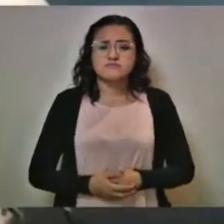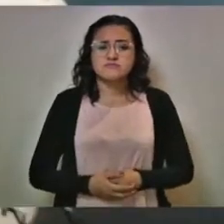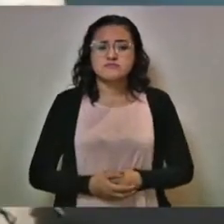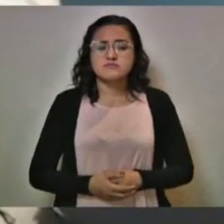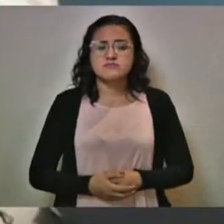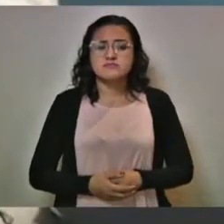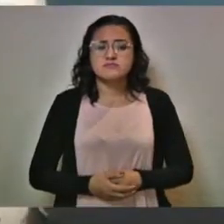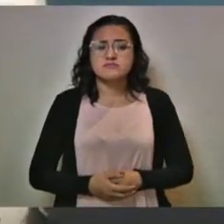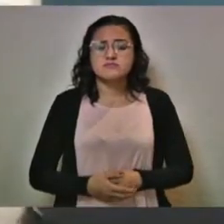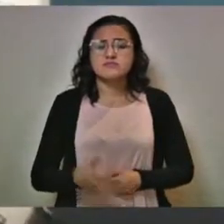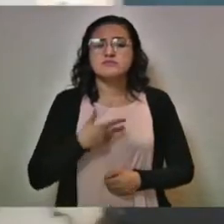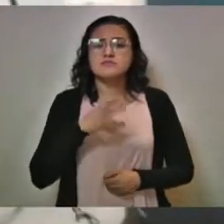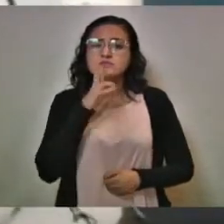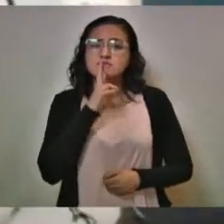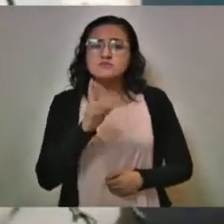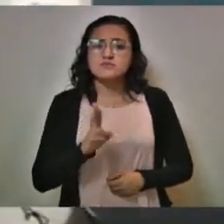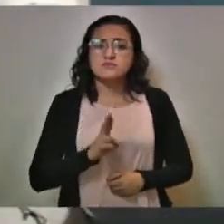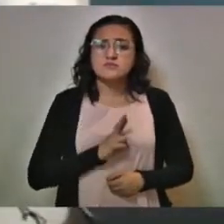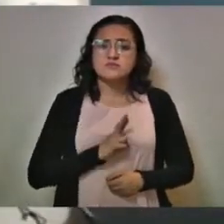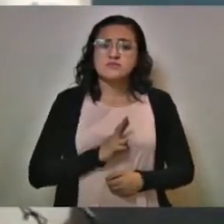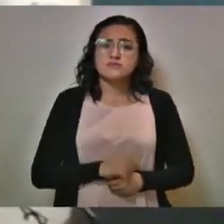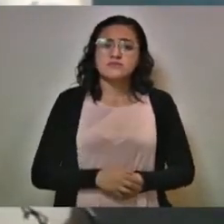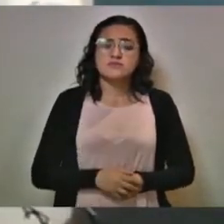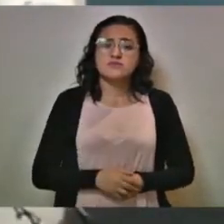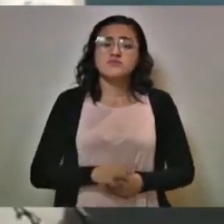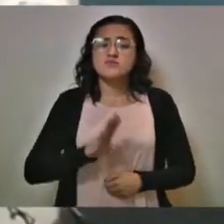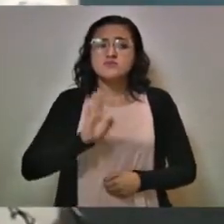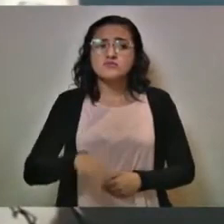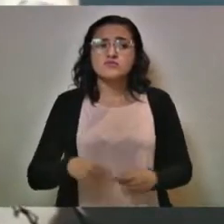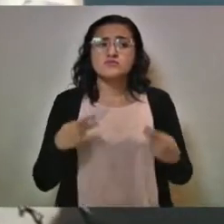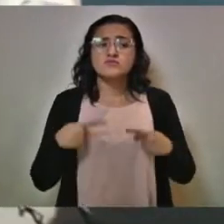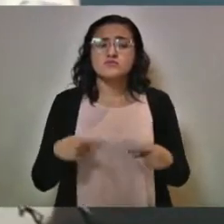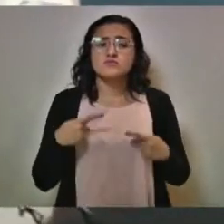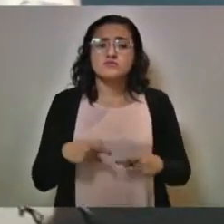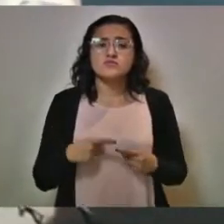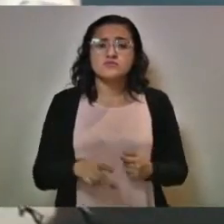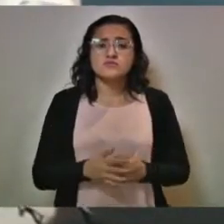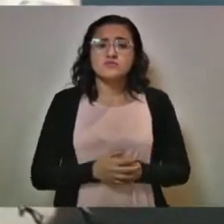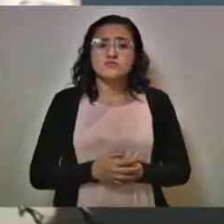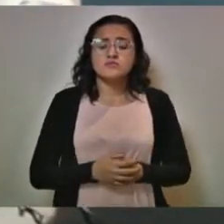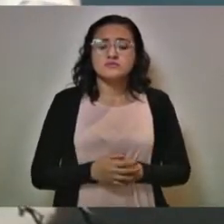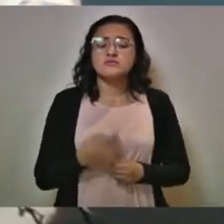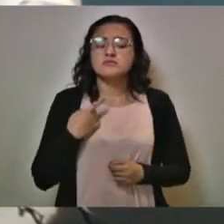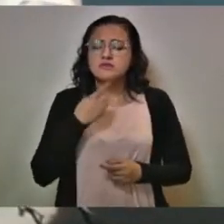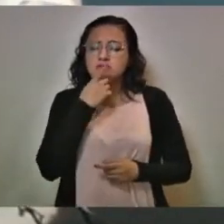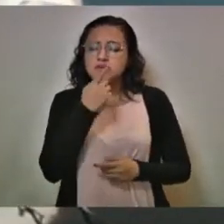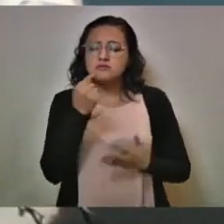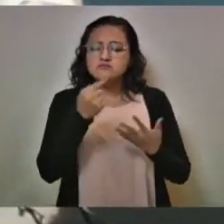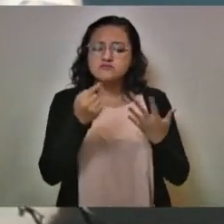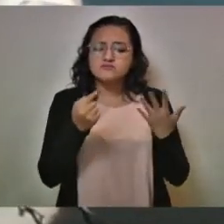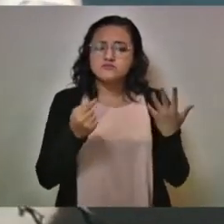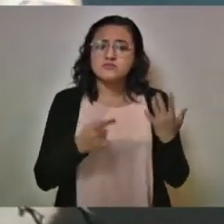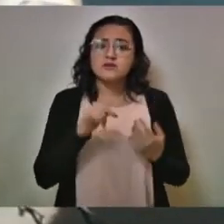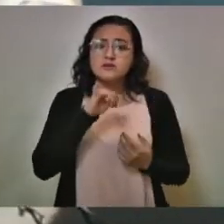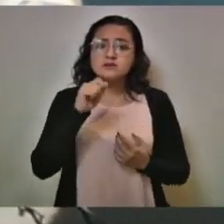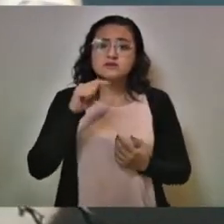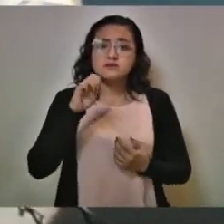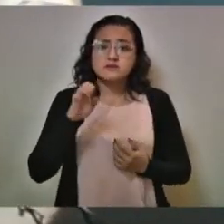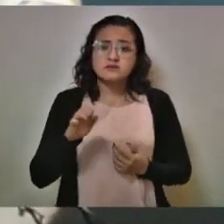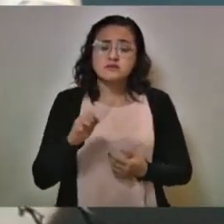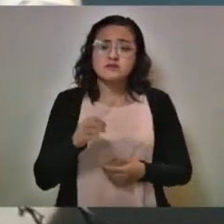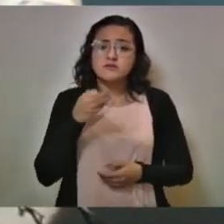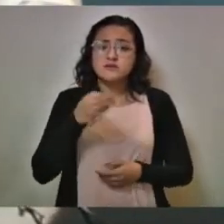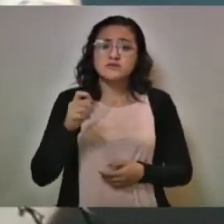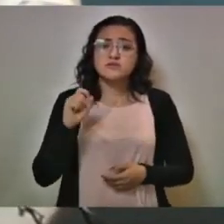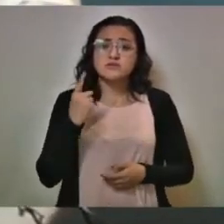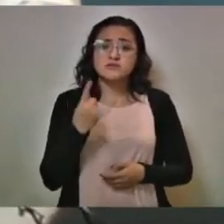Señor, tenemos el reporte de los fallecidos, lo voy mencionando en el liste, con